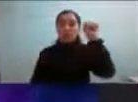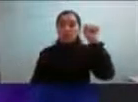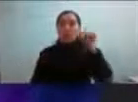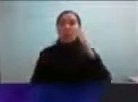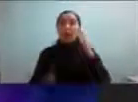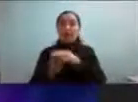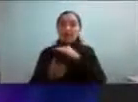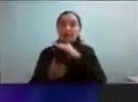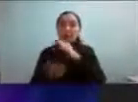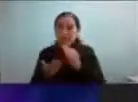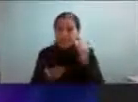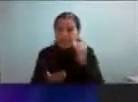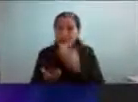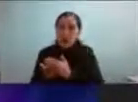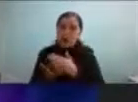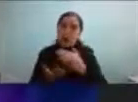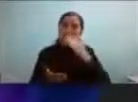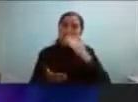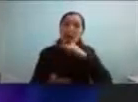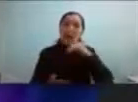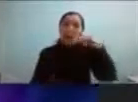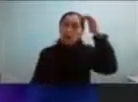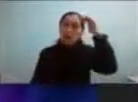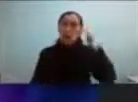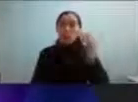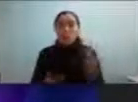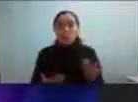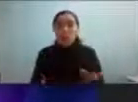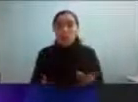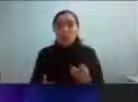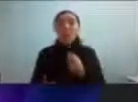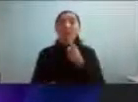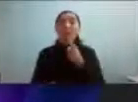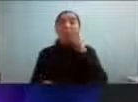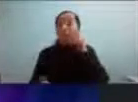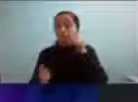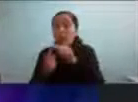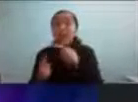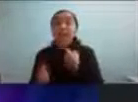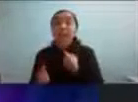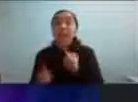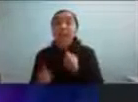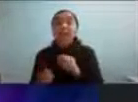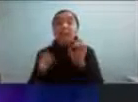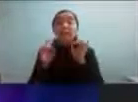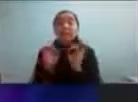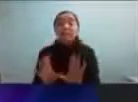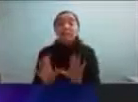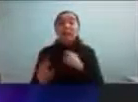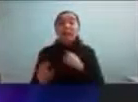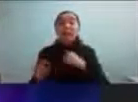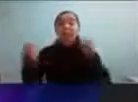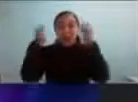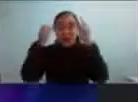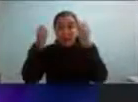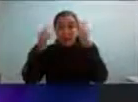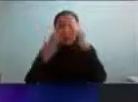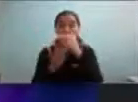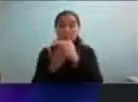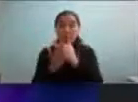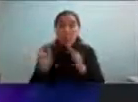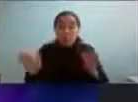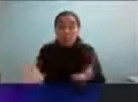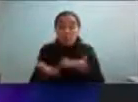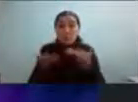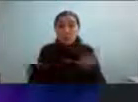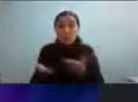adulta salvo raras excepciones focalizar en los intereses especiales en aprendizaje por proyectos fomentar la participación